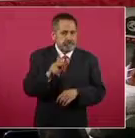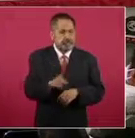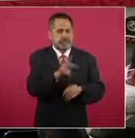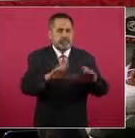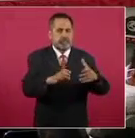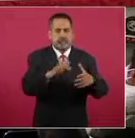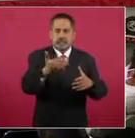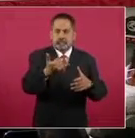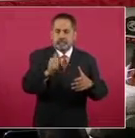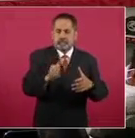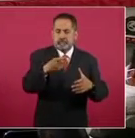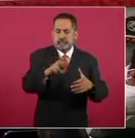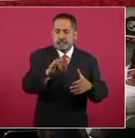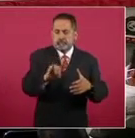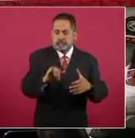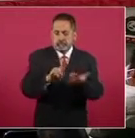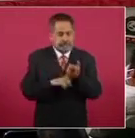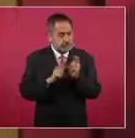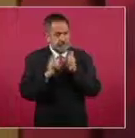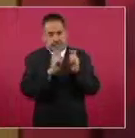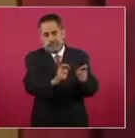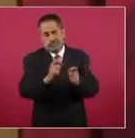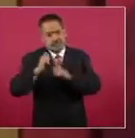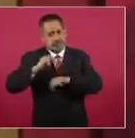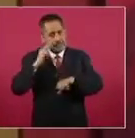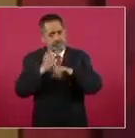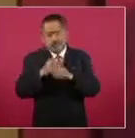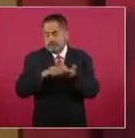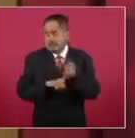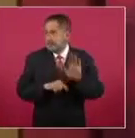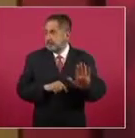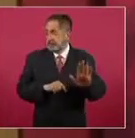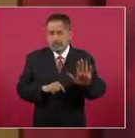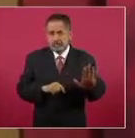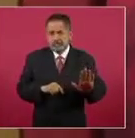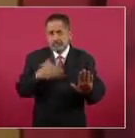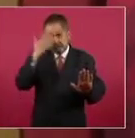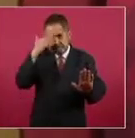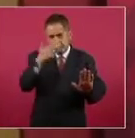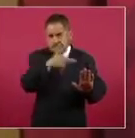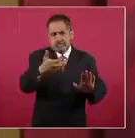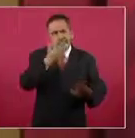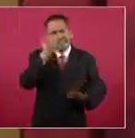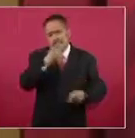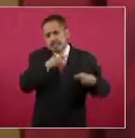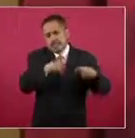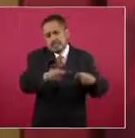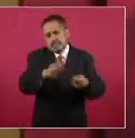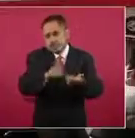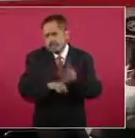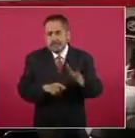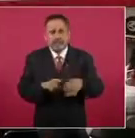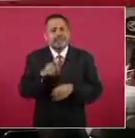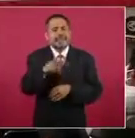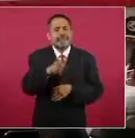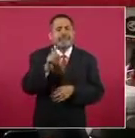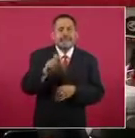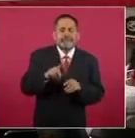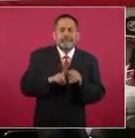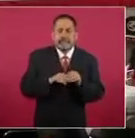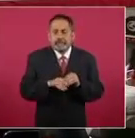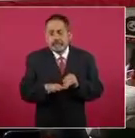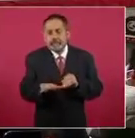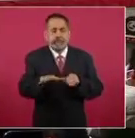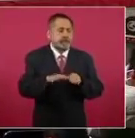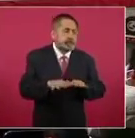transferido hacia sus autoridades y sus instituciones tradicionales. Este distrito de Riego pues es para el